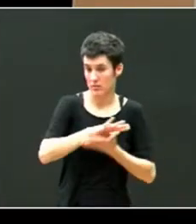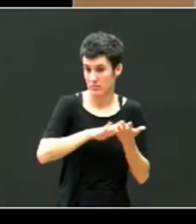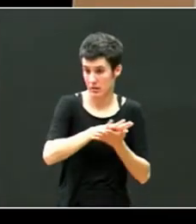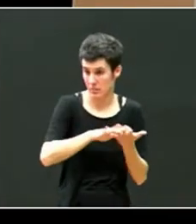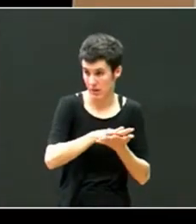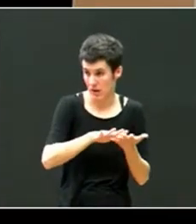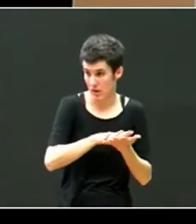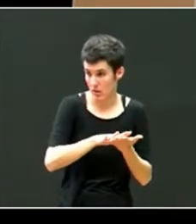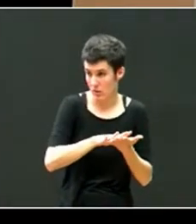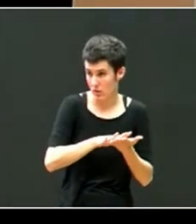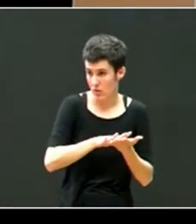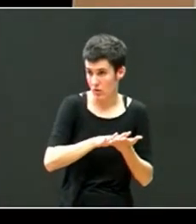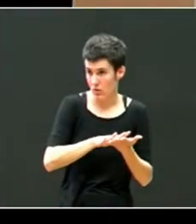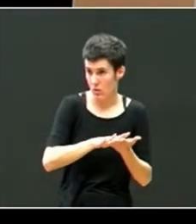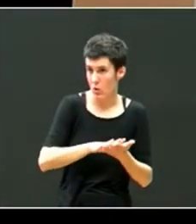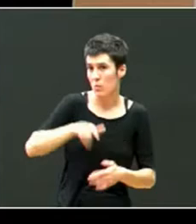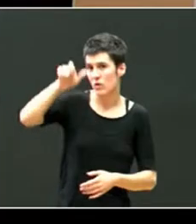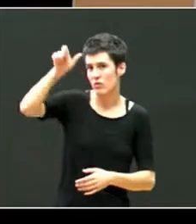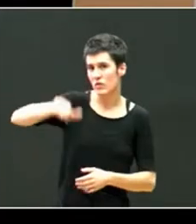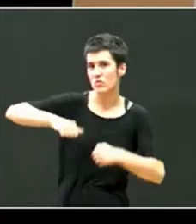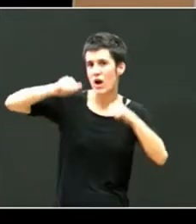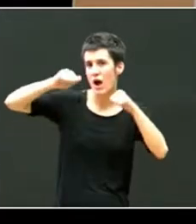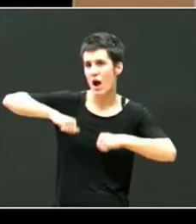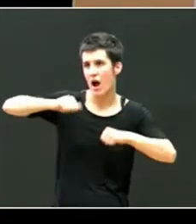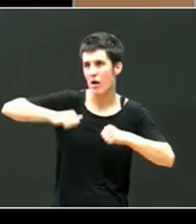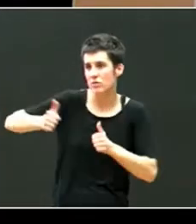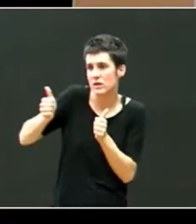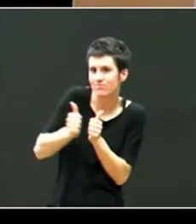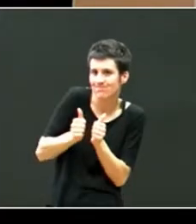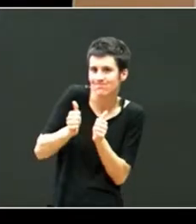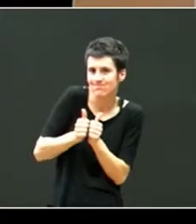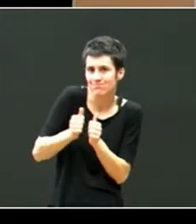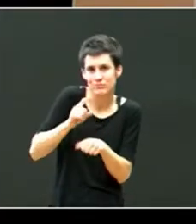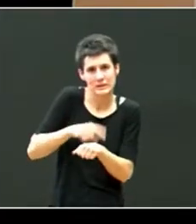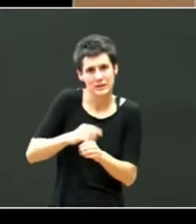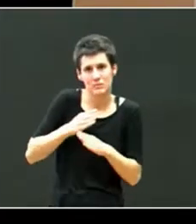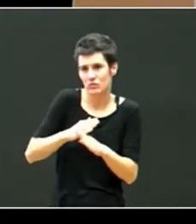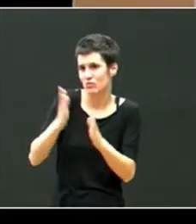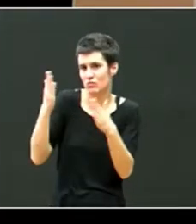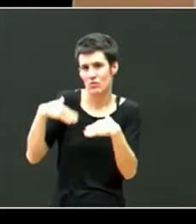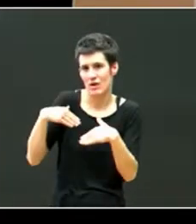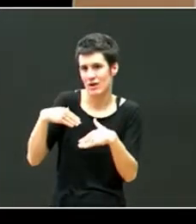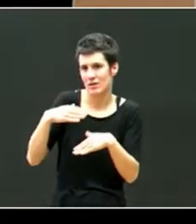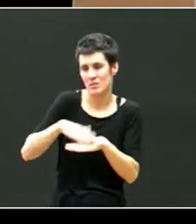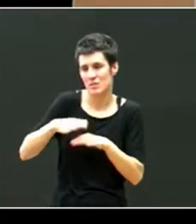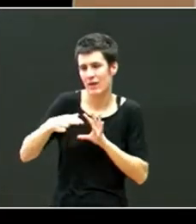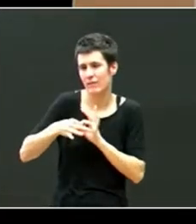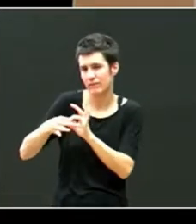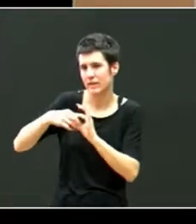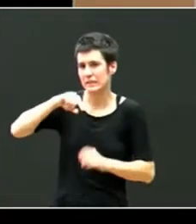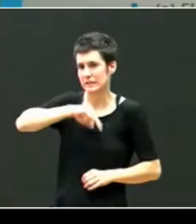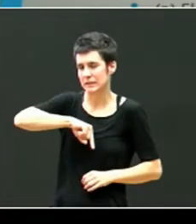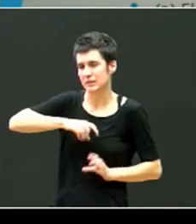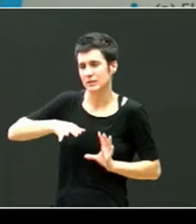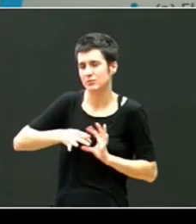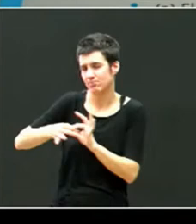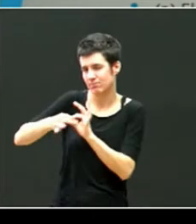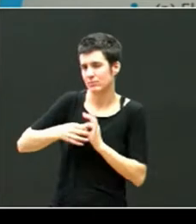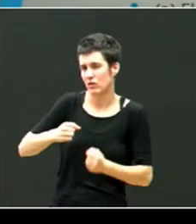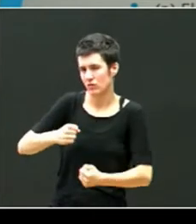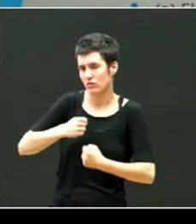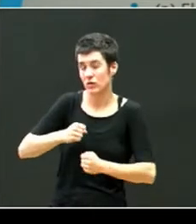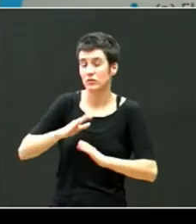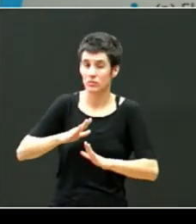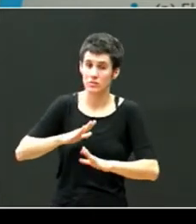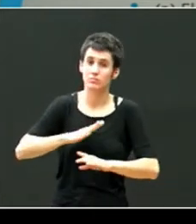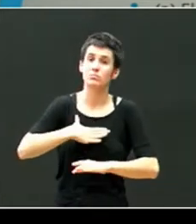no han contado con esa figura adulta el tiempo suficiente para lograr el vínculo de apego pero pueden sufrir problemas de apego si